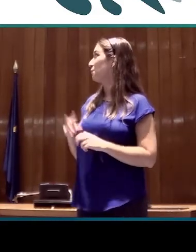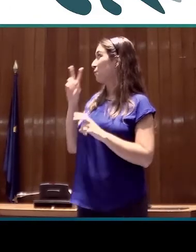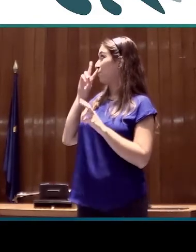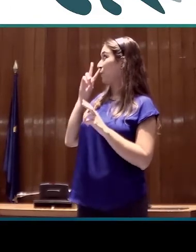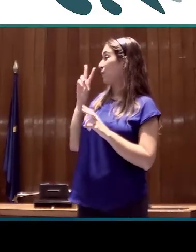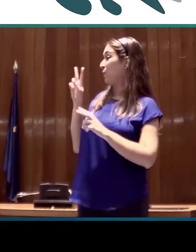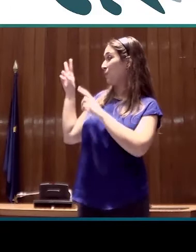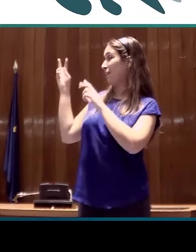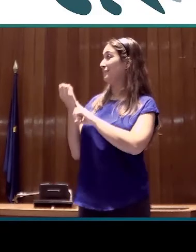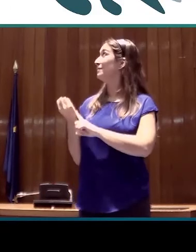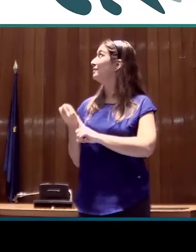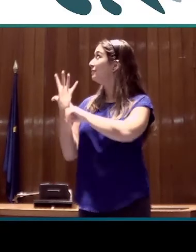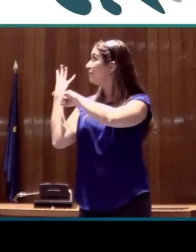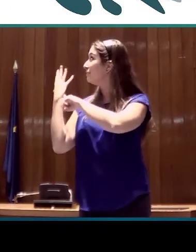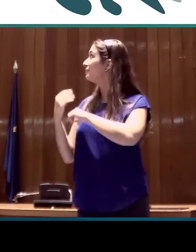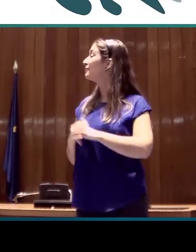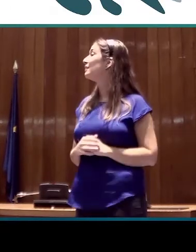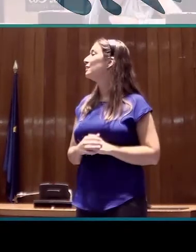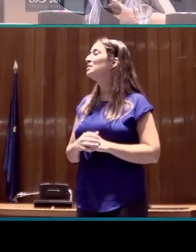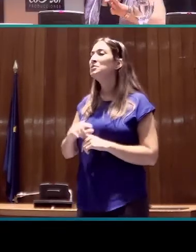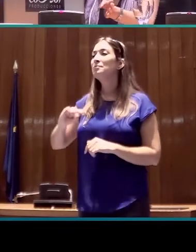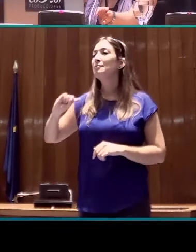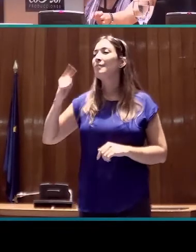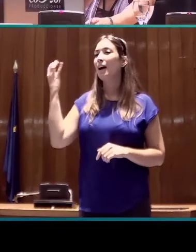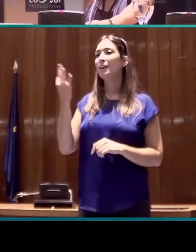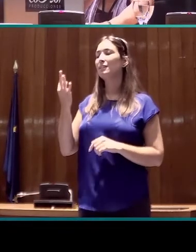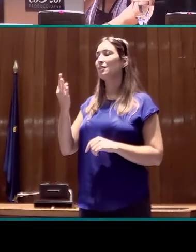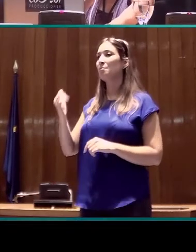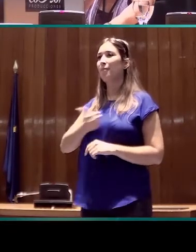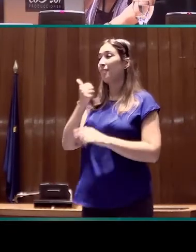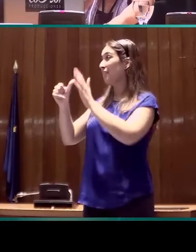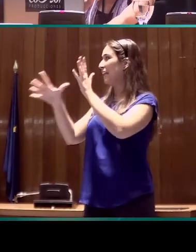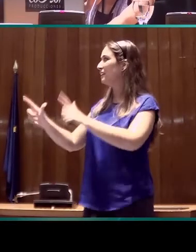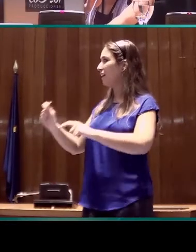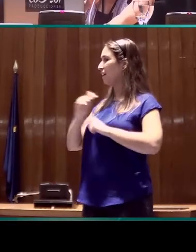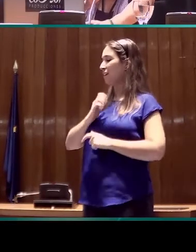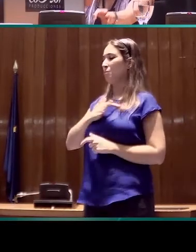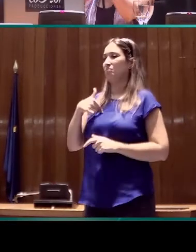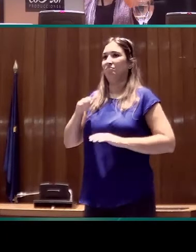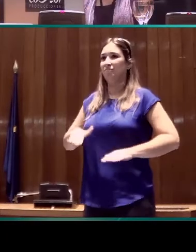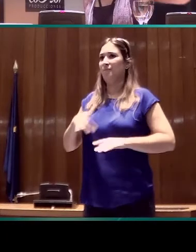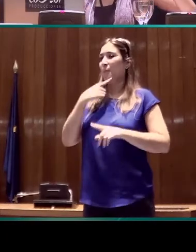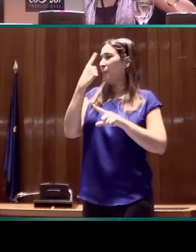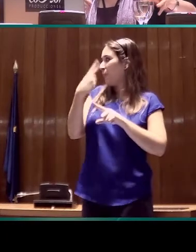en la diapositiva. Y sobre todo también para darnos la oportunidad de estar aquí distintos